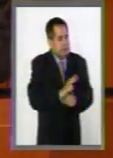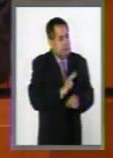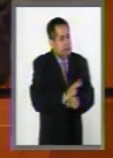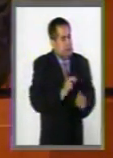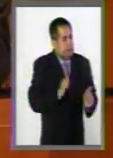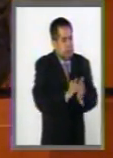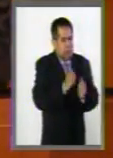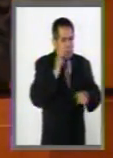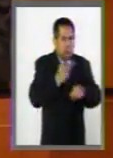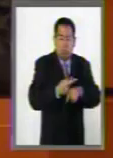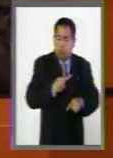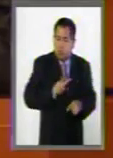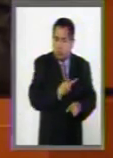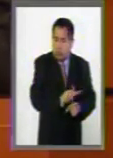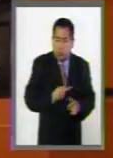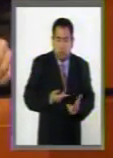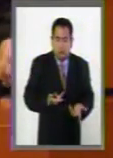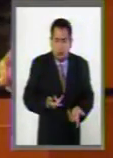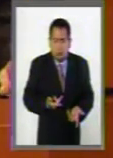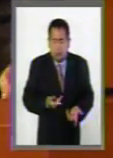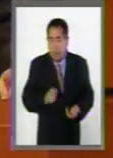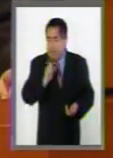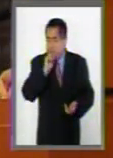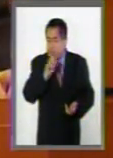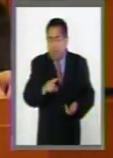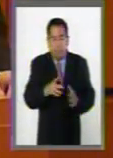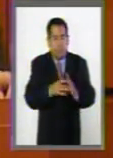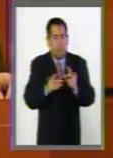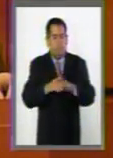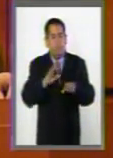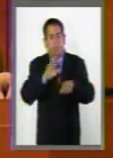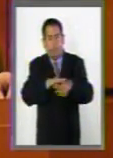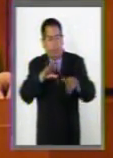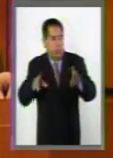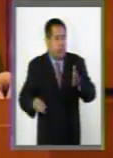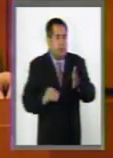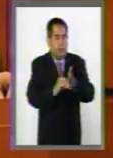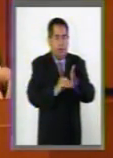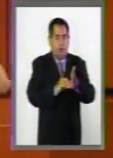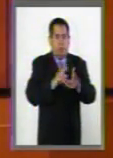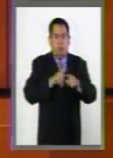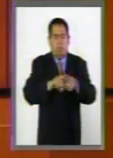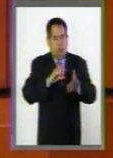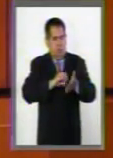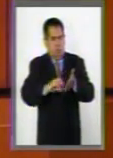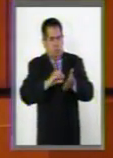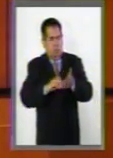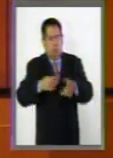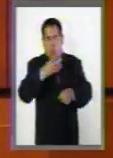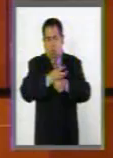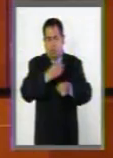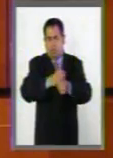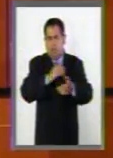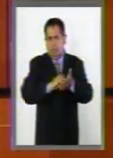De ahí pues que también se plantea agregar una fracción cuarta